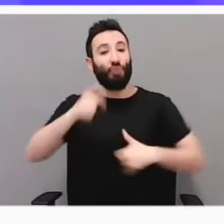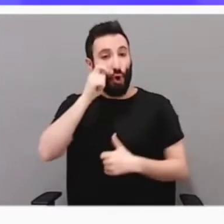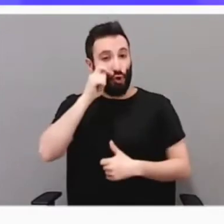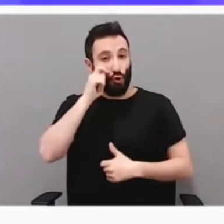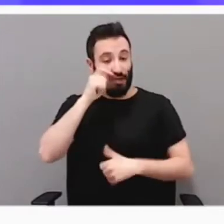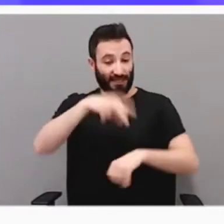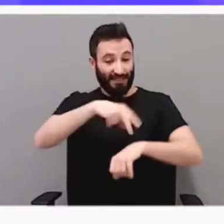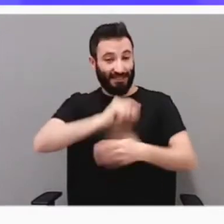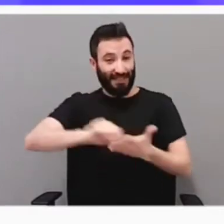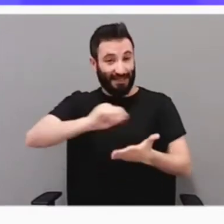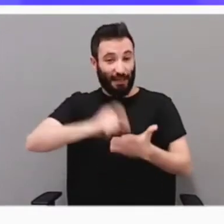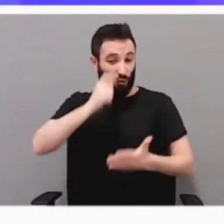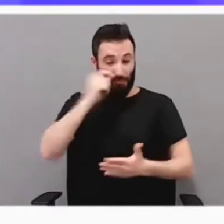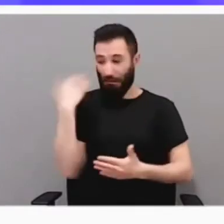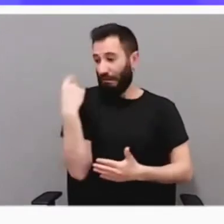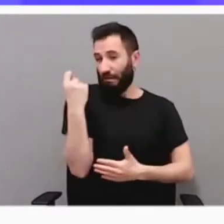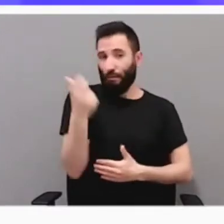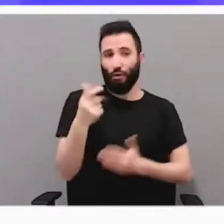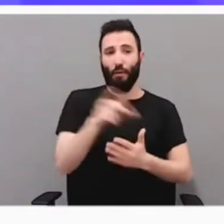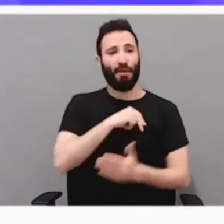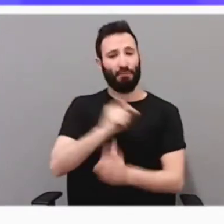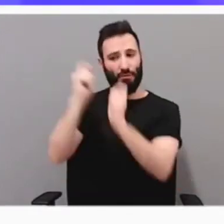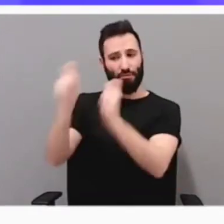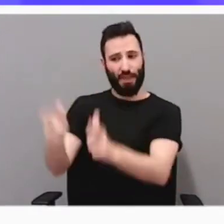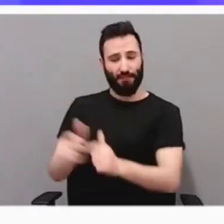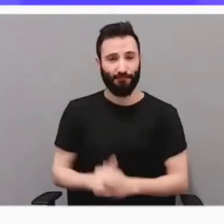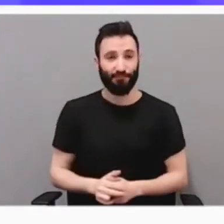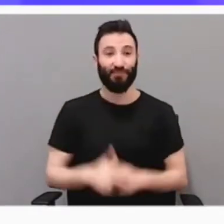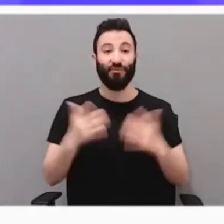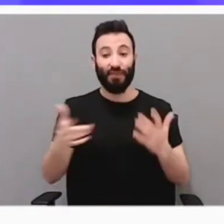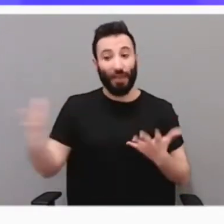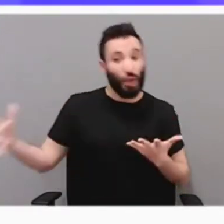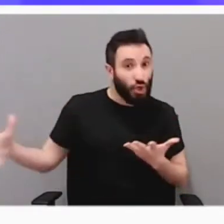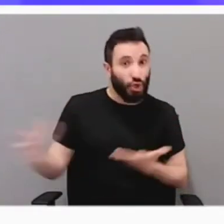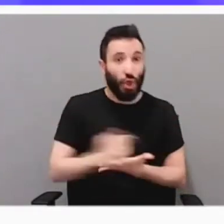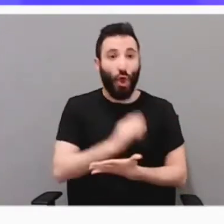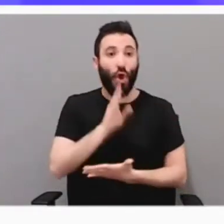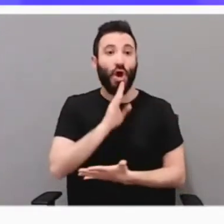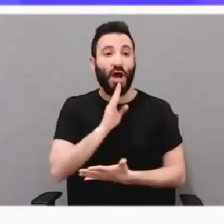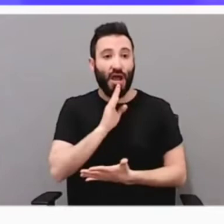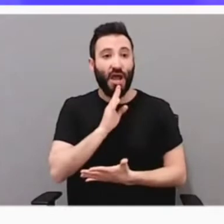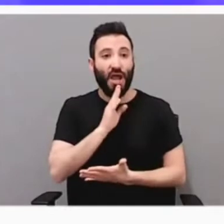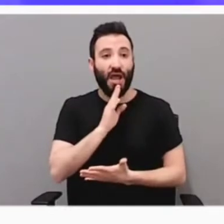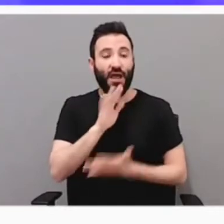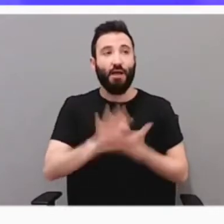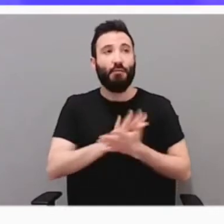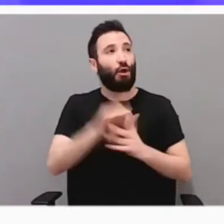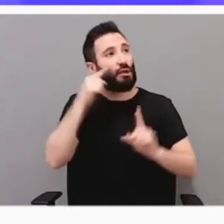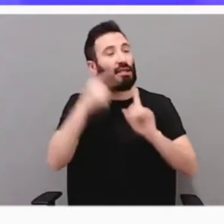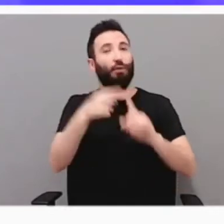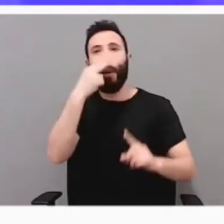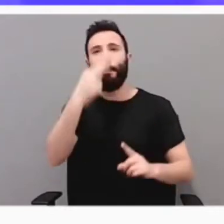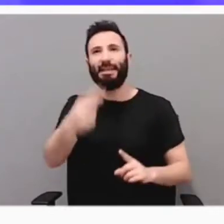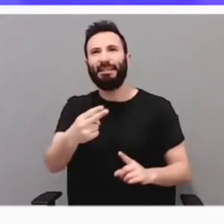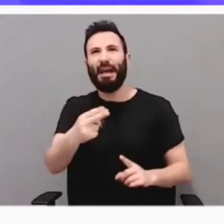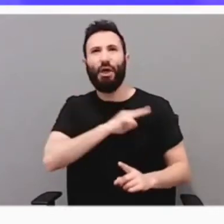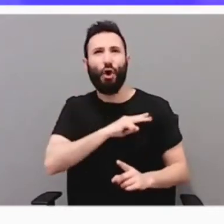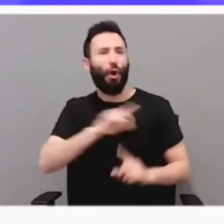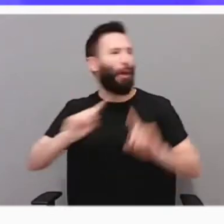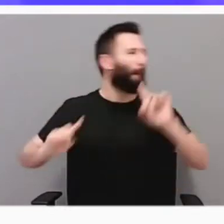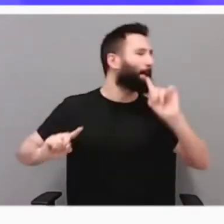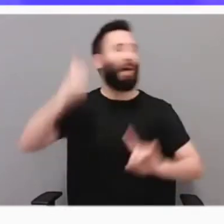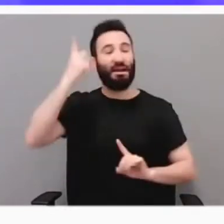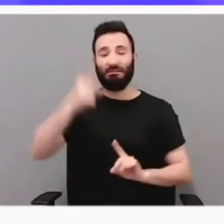escasas semanas. Todo esto no nos sirve para ser los más visitados, ni queremos ser los más visitados.